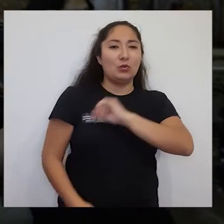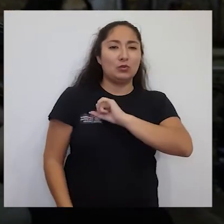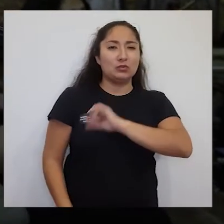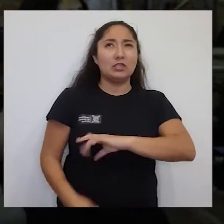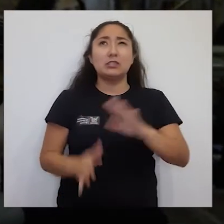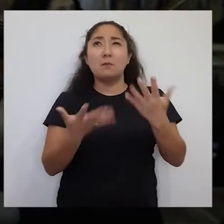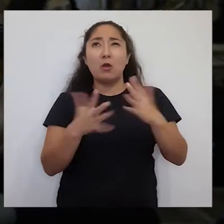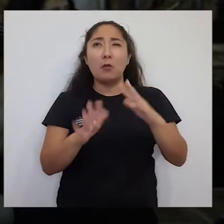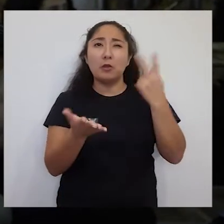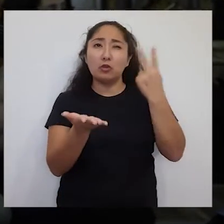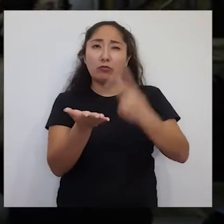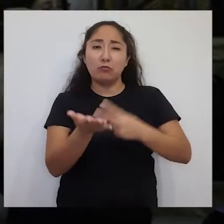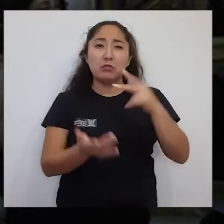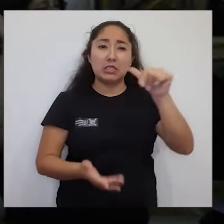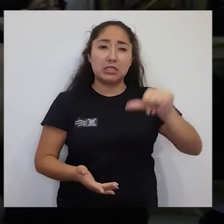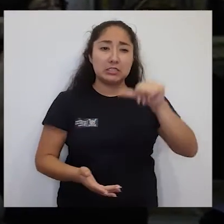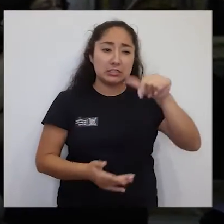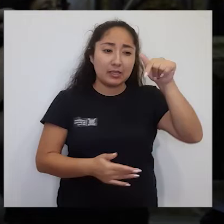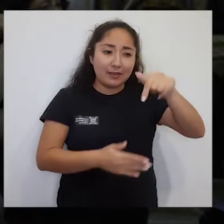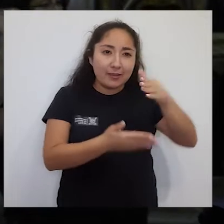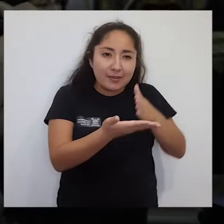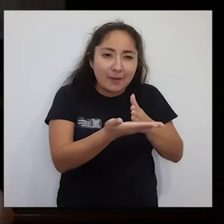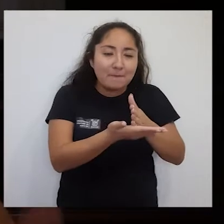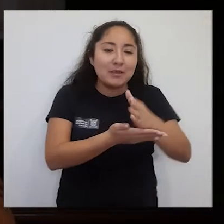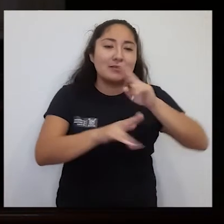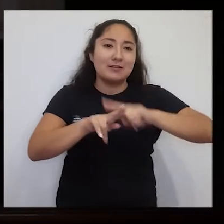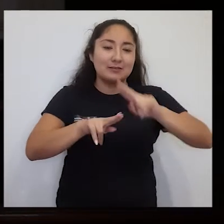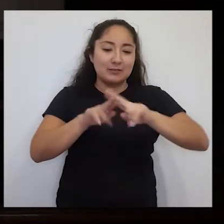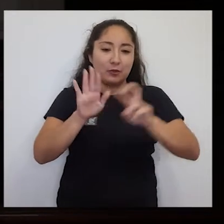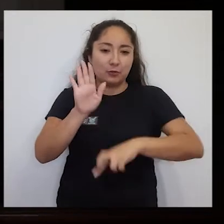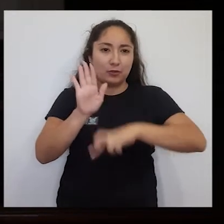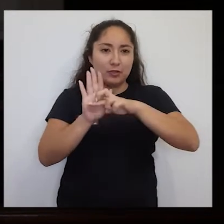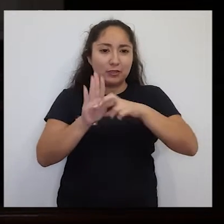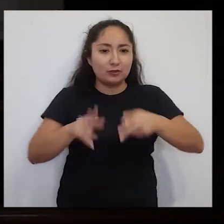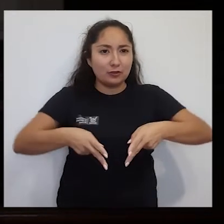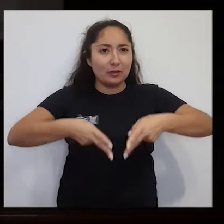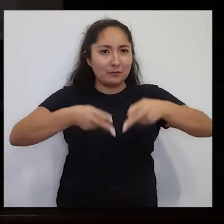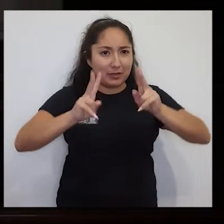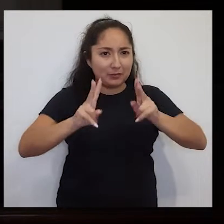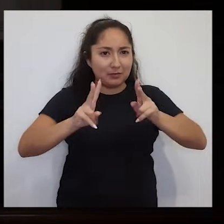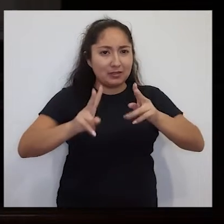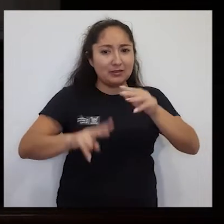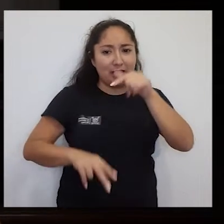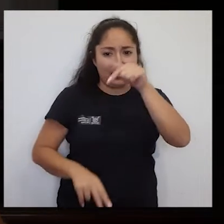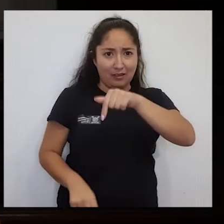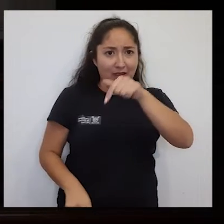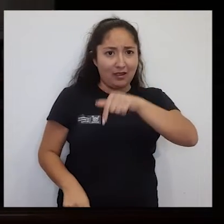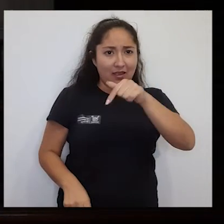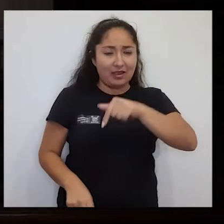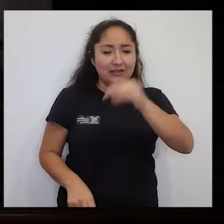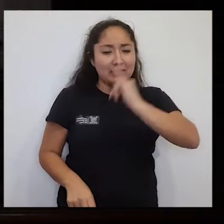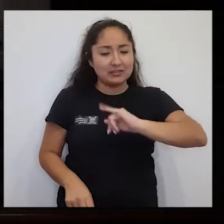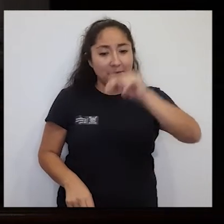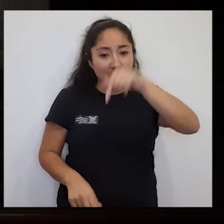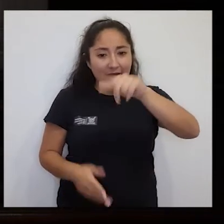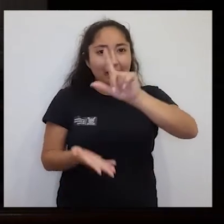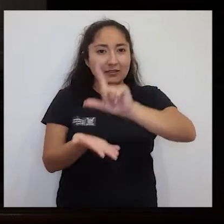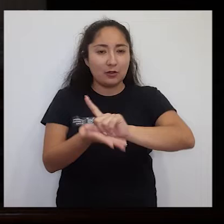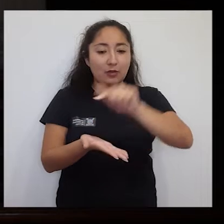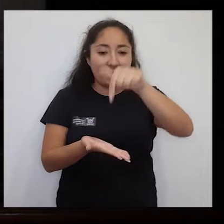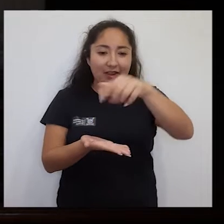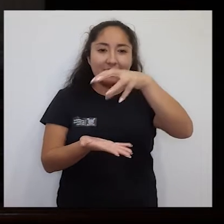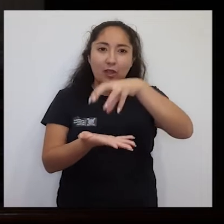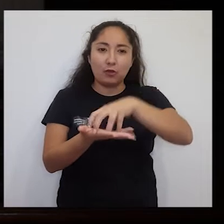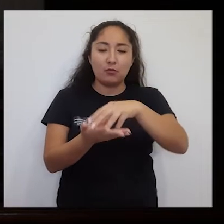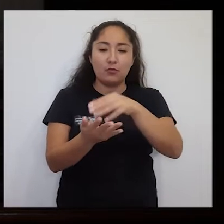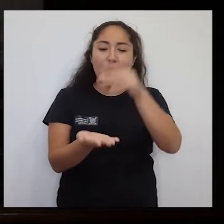2016... ...que es cuando se empieza a ejecutar un proyecto... ...que nos permite itinerar por Santiago siempre... ...este lugar y esta Comuna